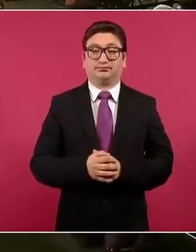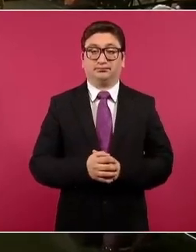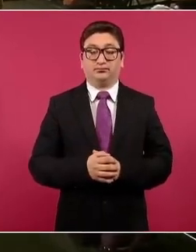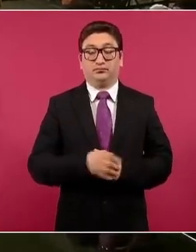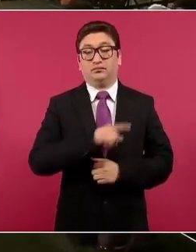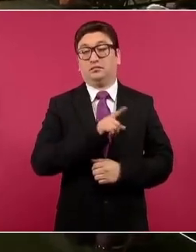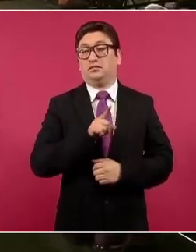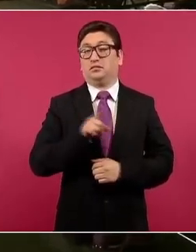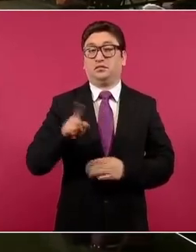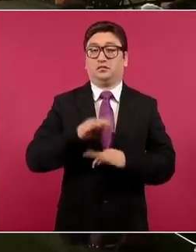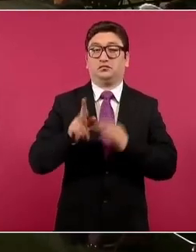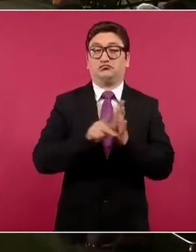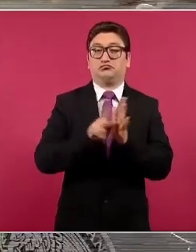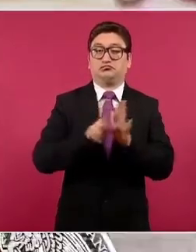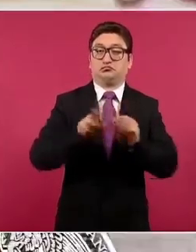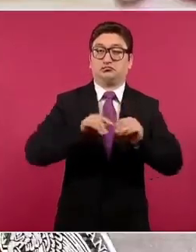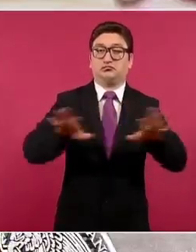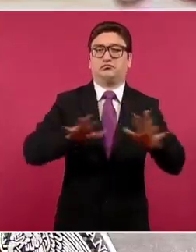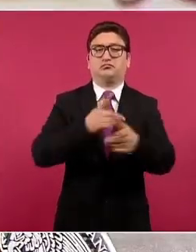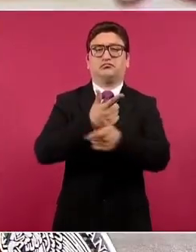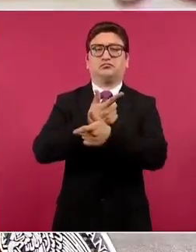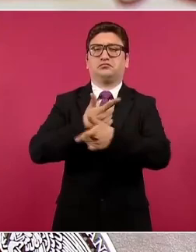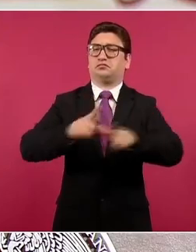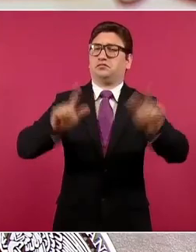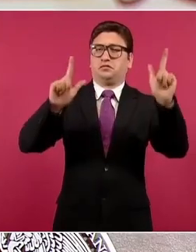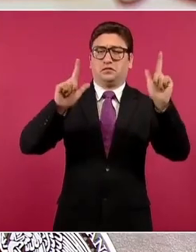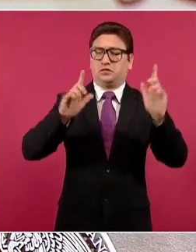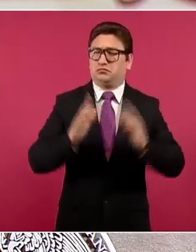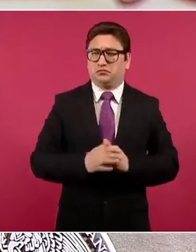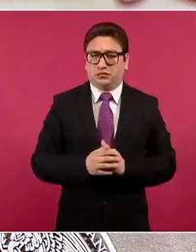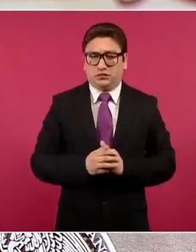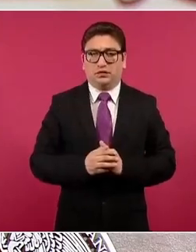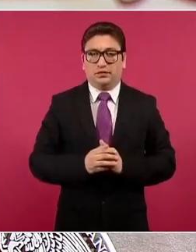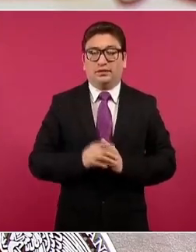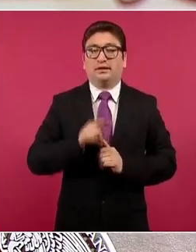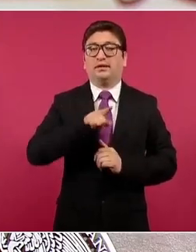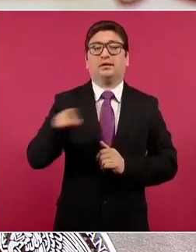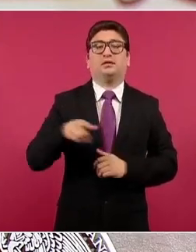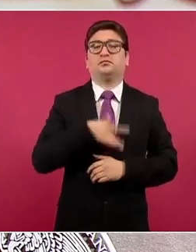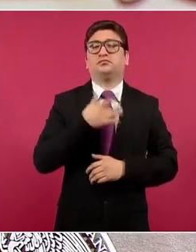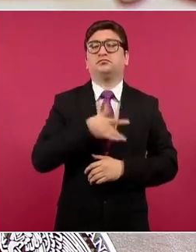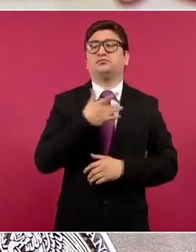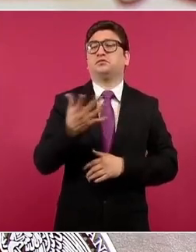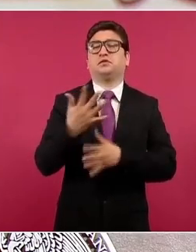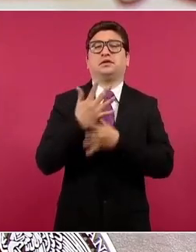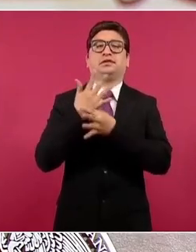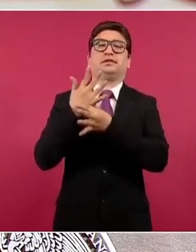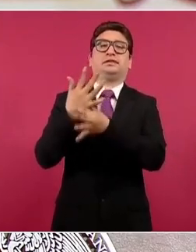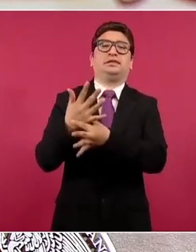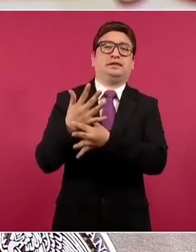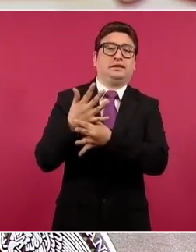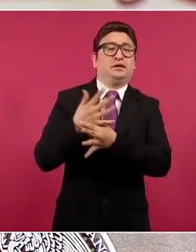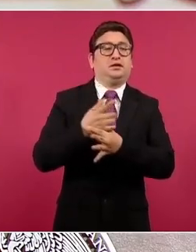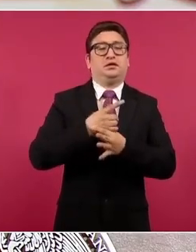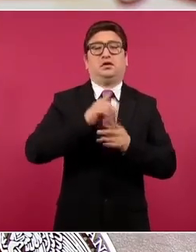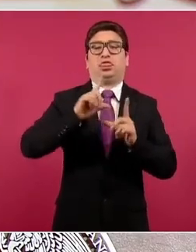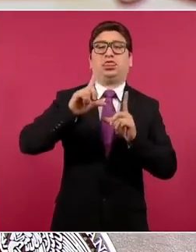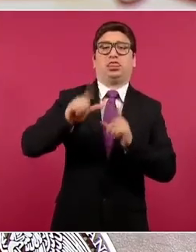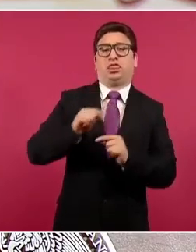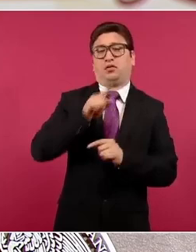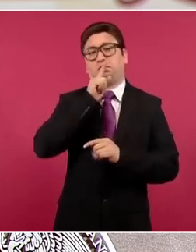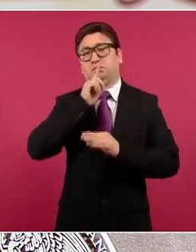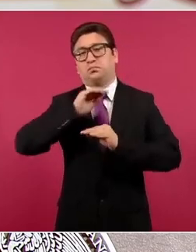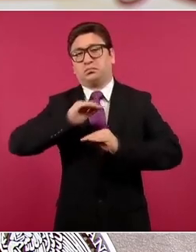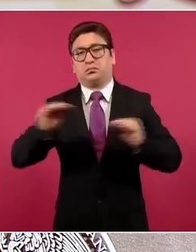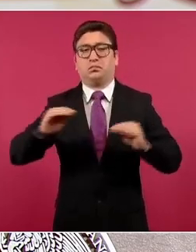disfrutan de una libertad sin límites, se dicen ser censurados. Lo